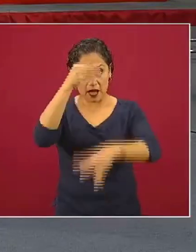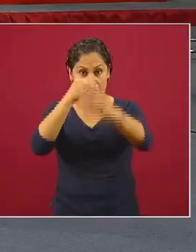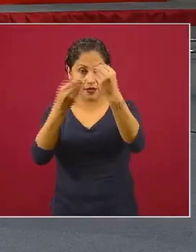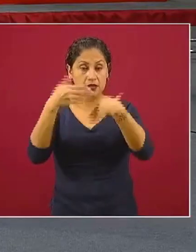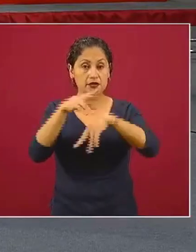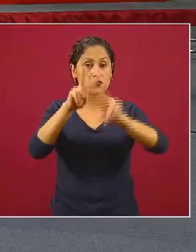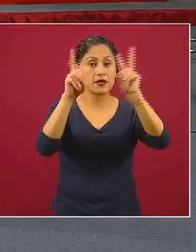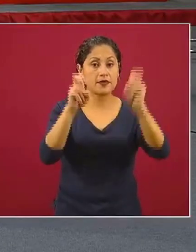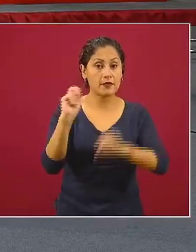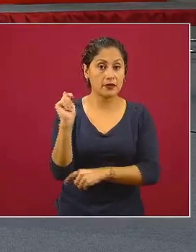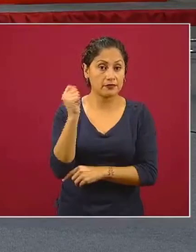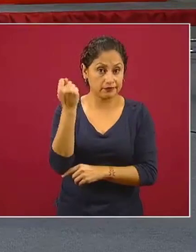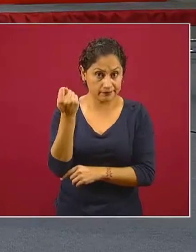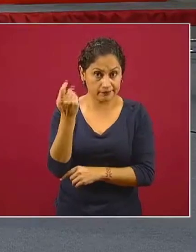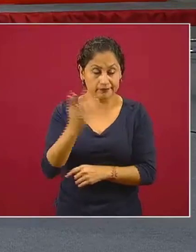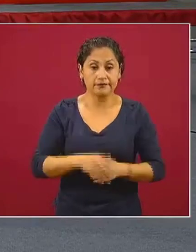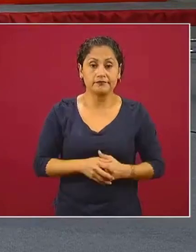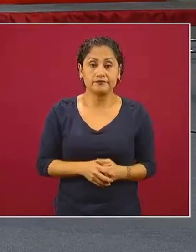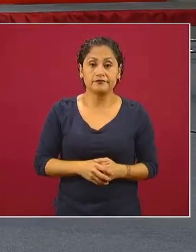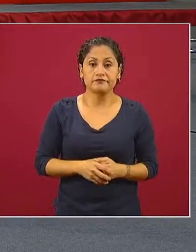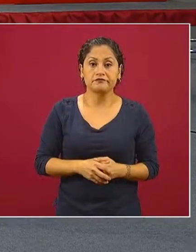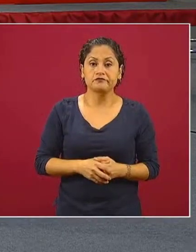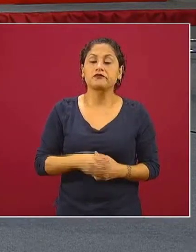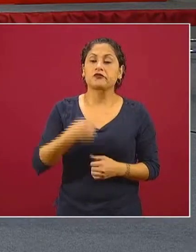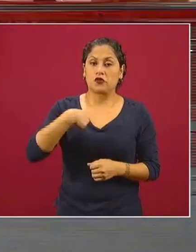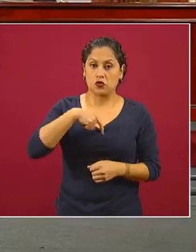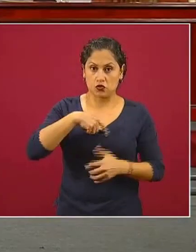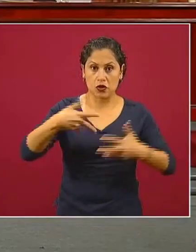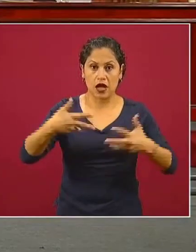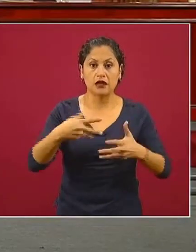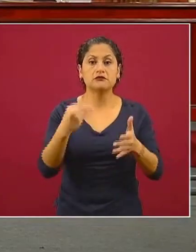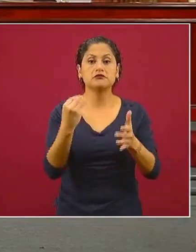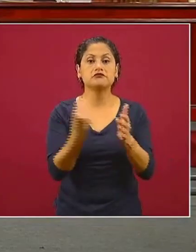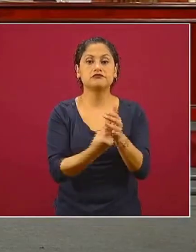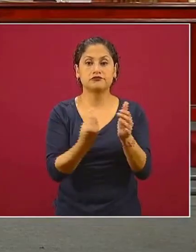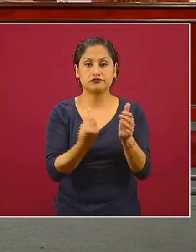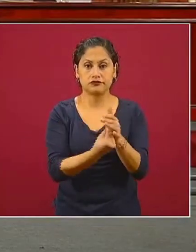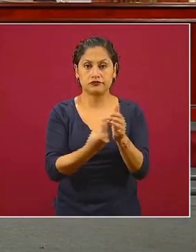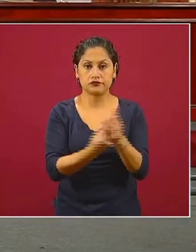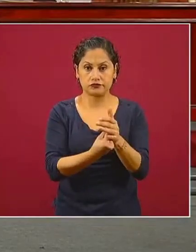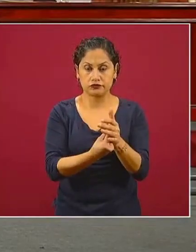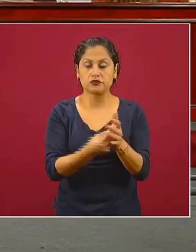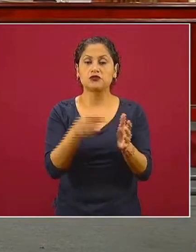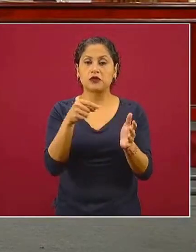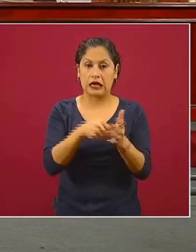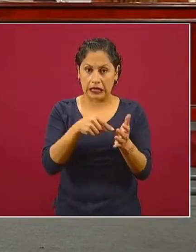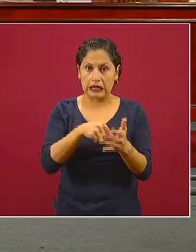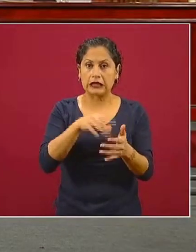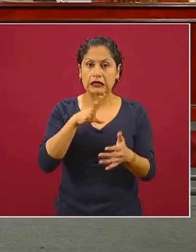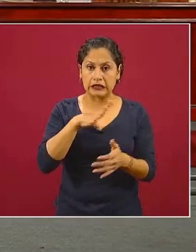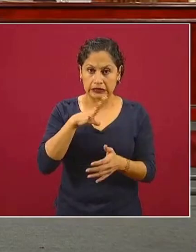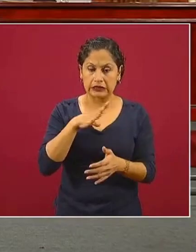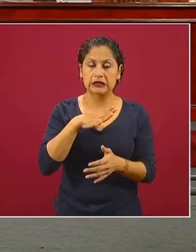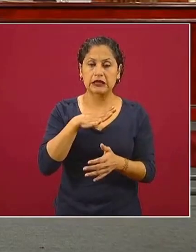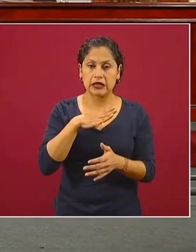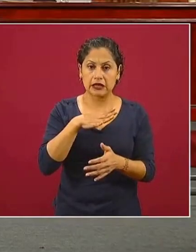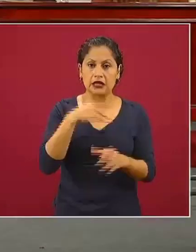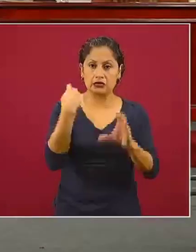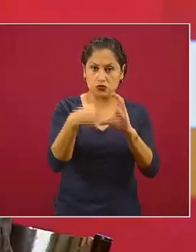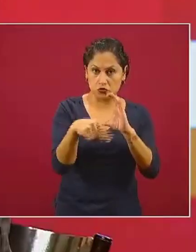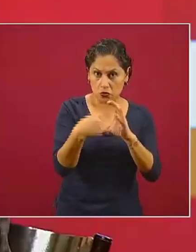tuvimos un curso en donde ahí sí tienes nombre apellido cuenta porque se meten